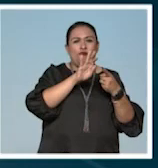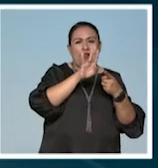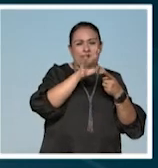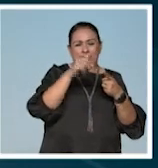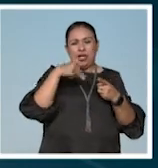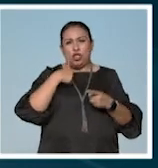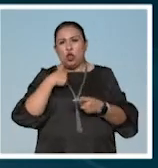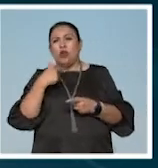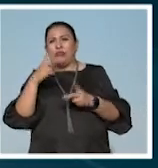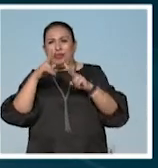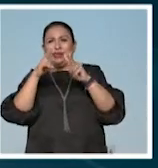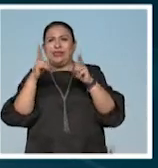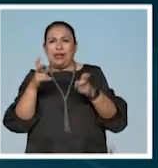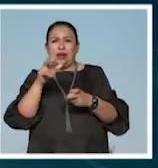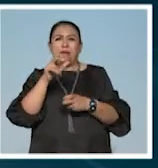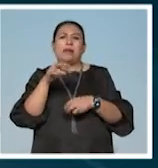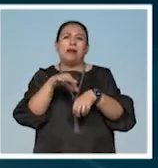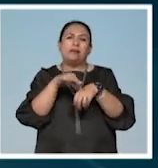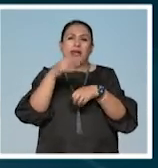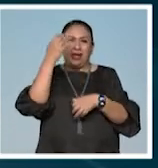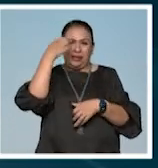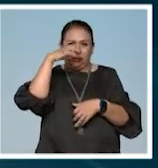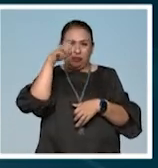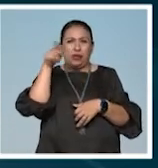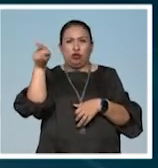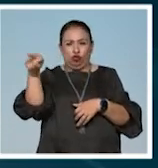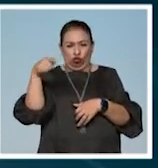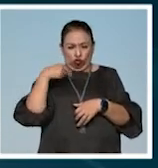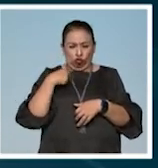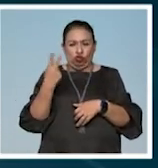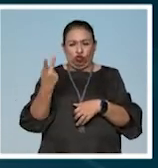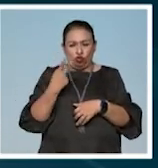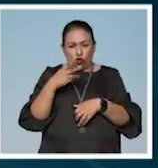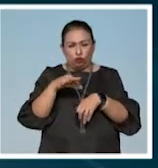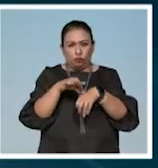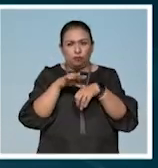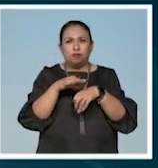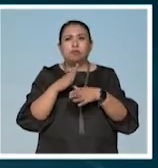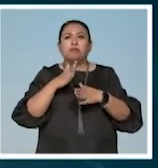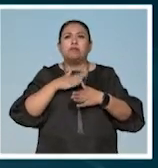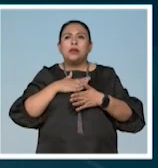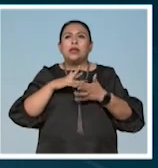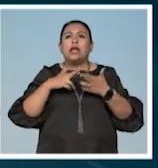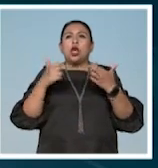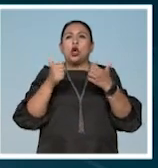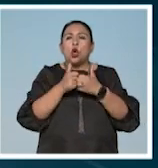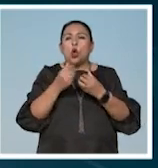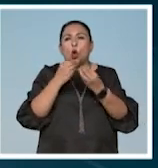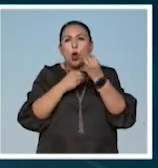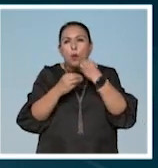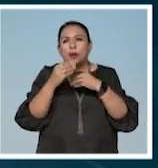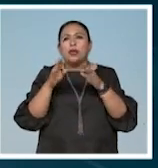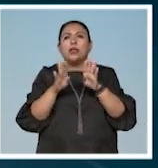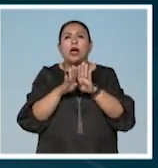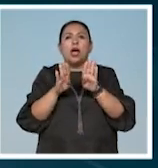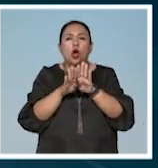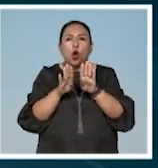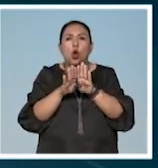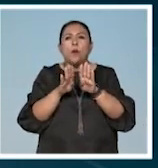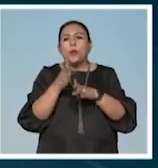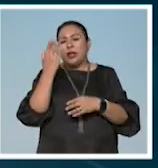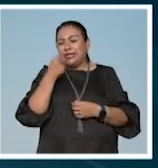respecto al tema de las vivencias que tanto él como yo hemos tenido con nuestra relación con la comida como fuimos desde